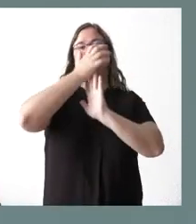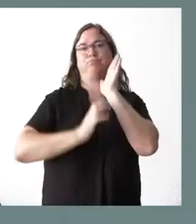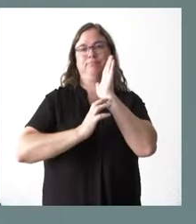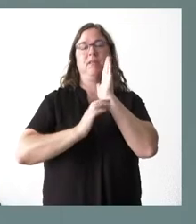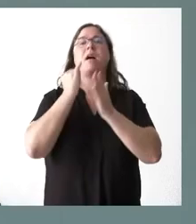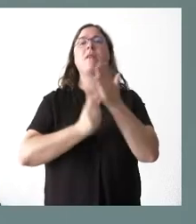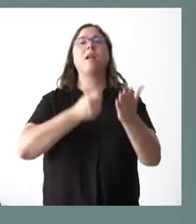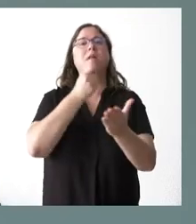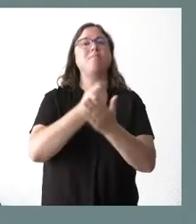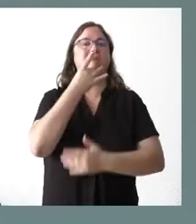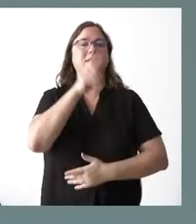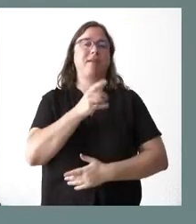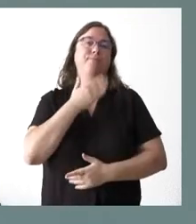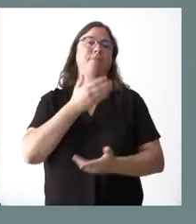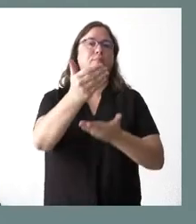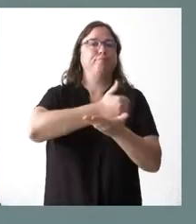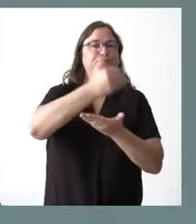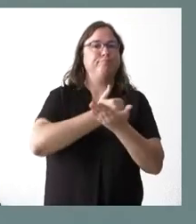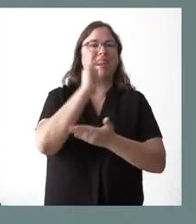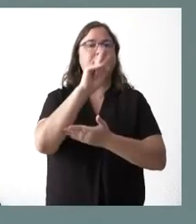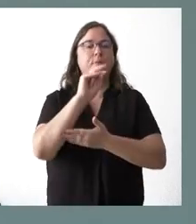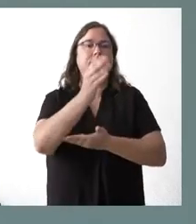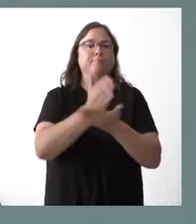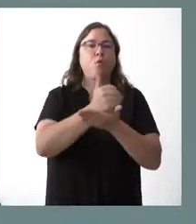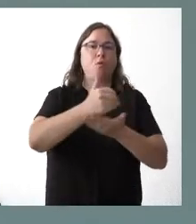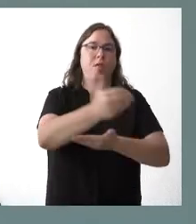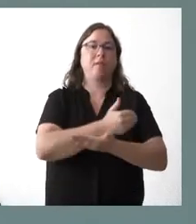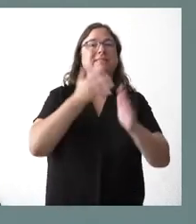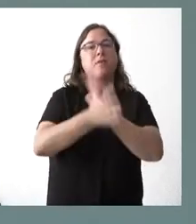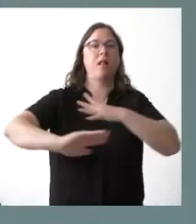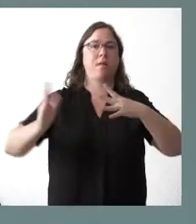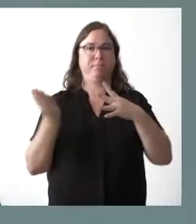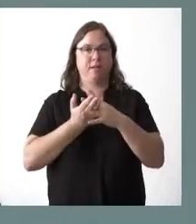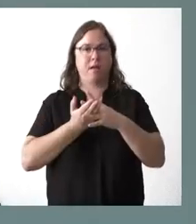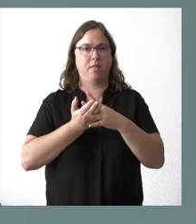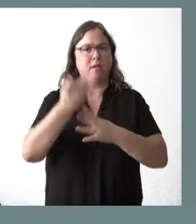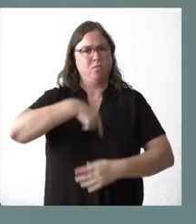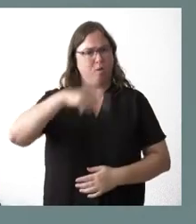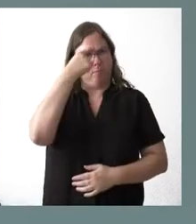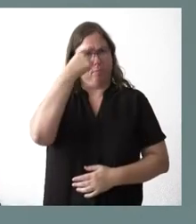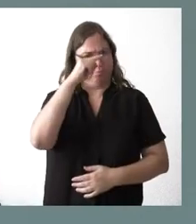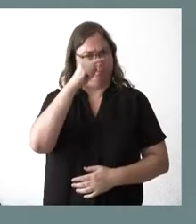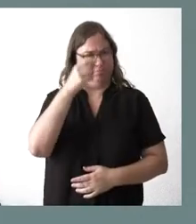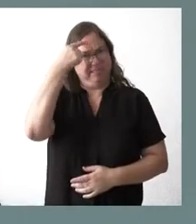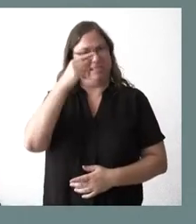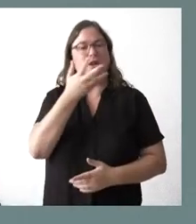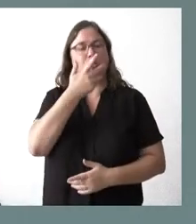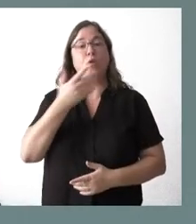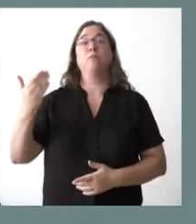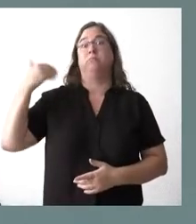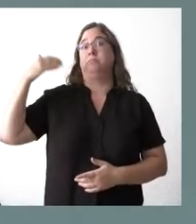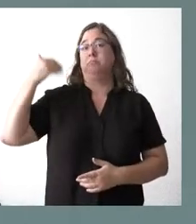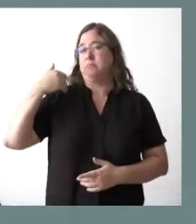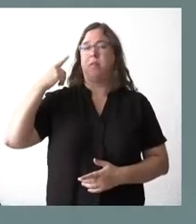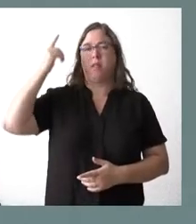el IVA recaudado de las comunidades autónomas, que es la mitad. Y en ese contexto, nosotros siendo conscientes de esa realidad, veníamos insistiendo hace algún tiempo. Ustedes